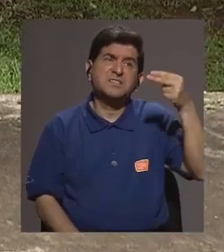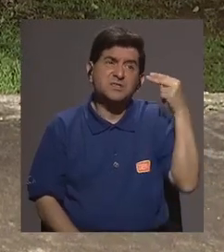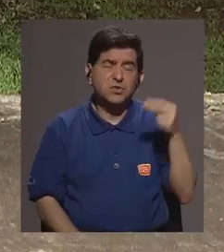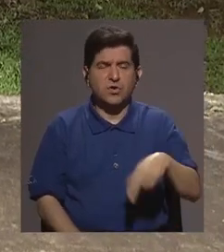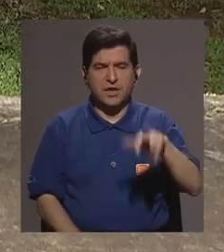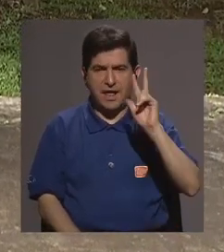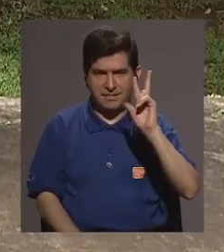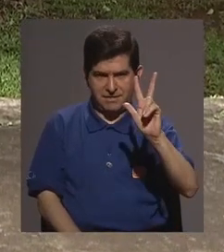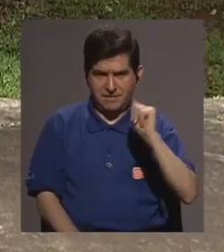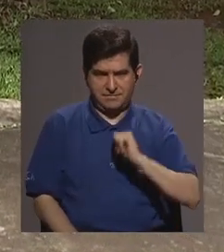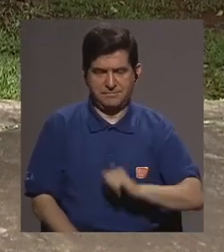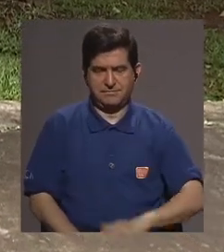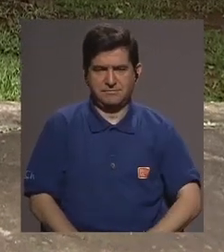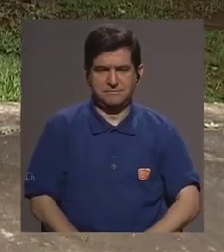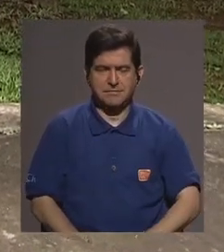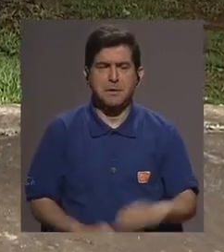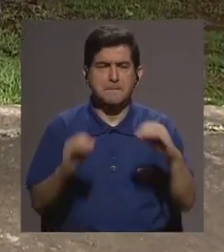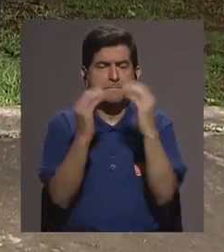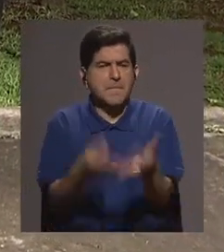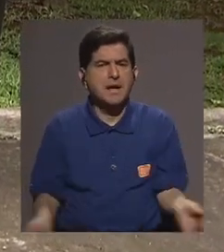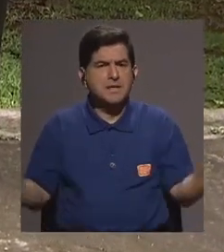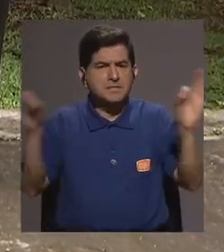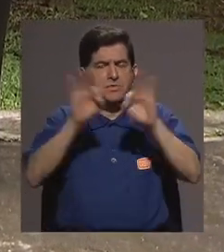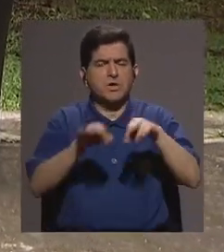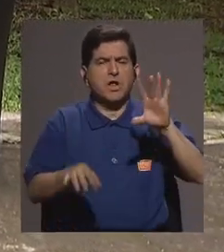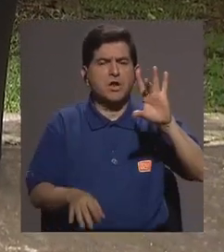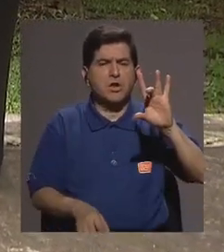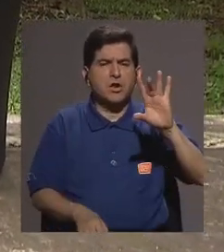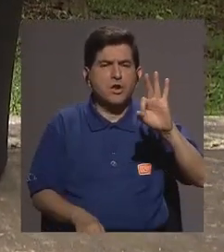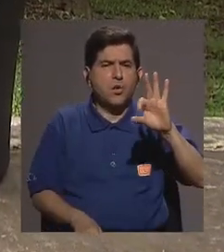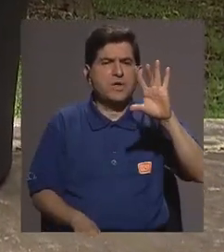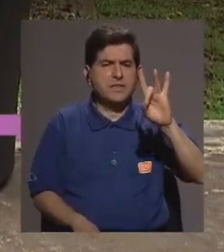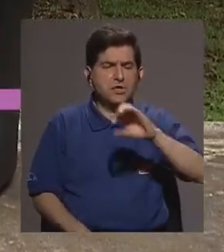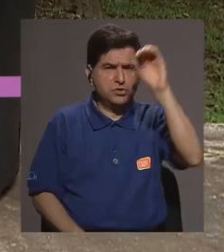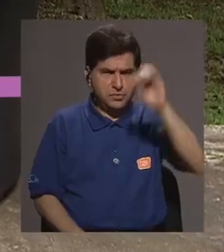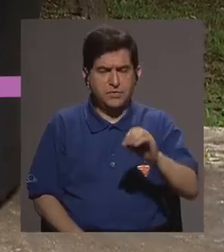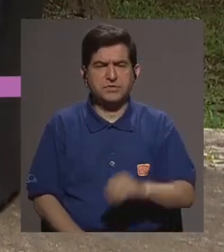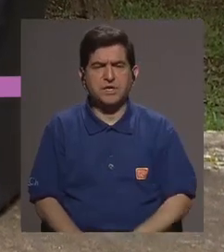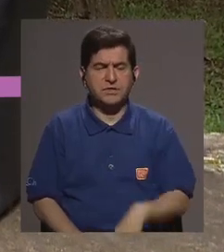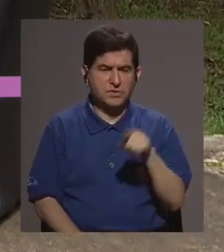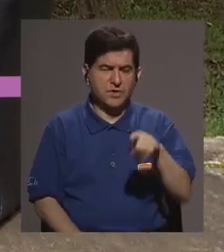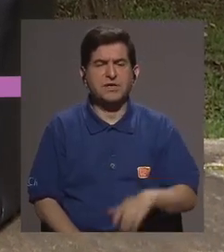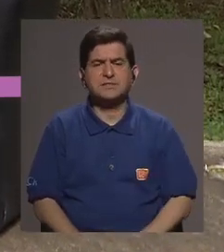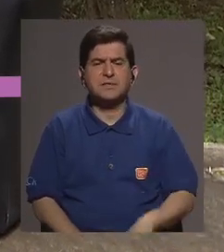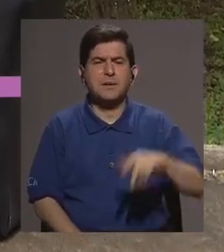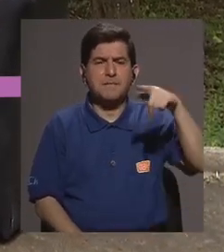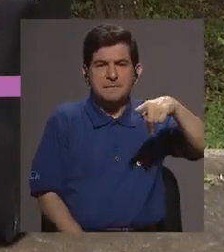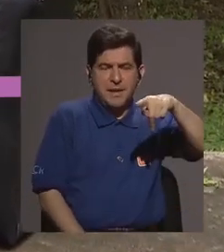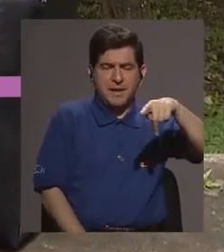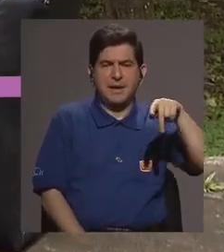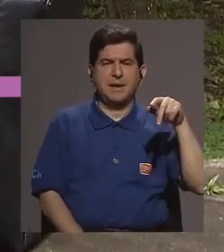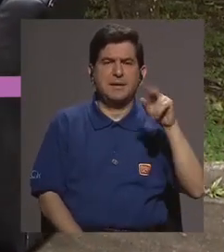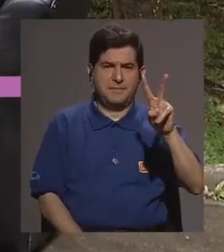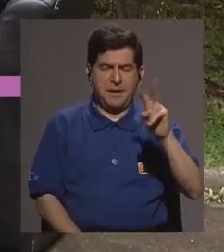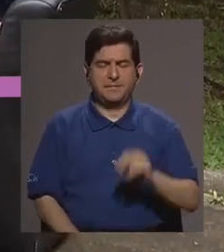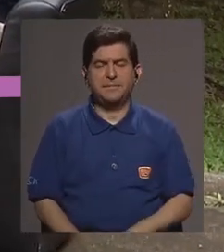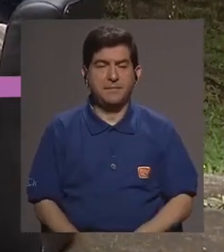en la historia de Costa Rica hemos tenido tres el más importante el 98% de los casos es el malaria por plasmodium vivax